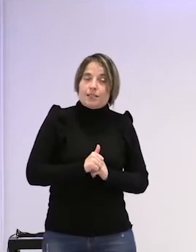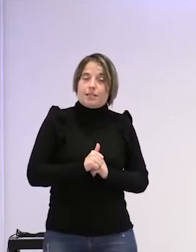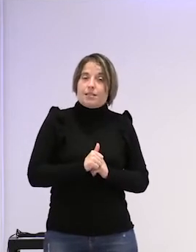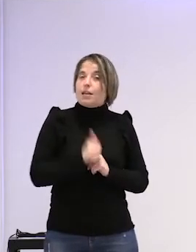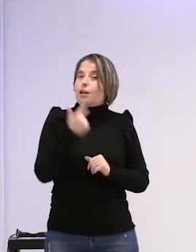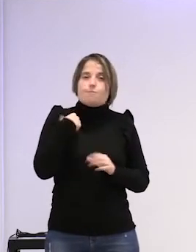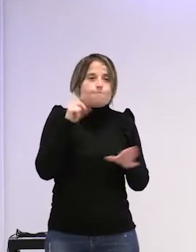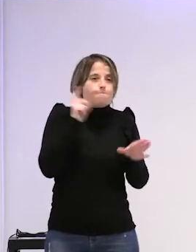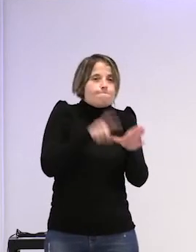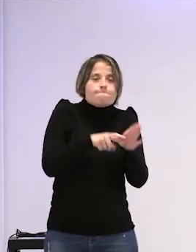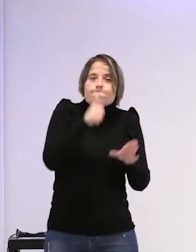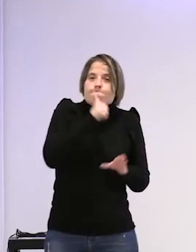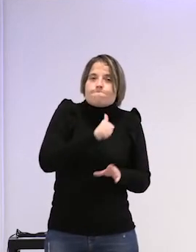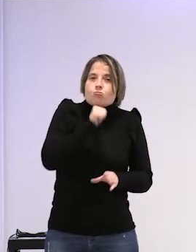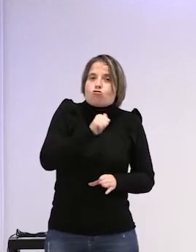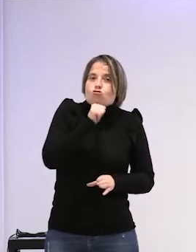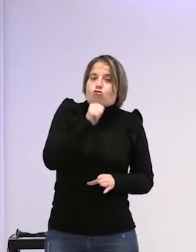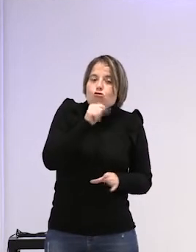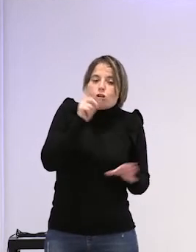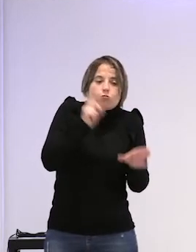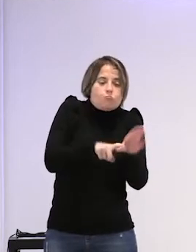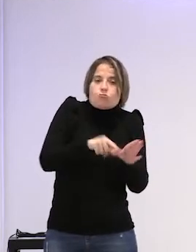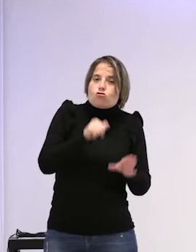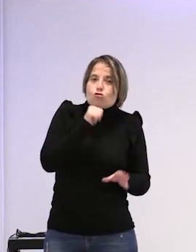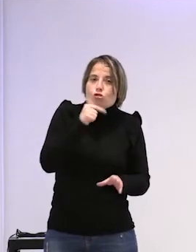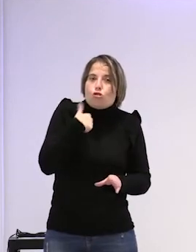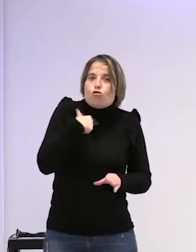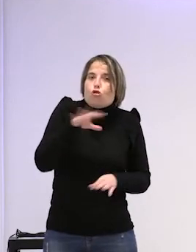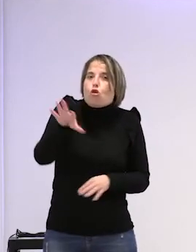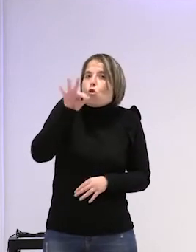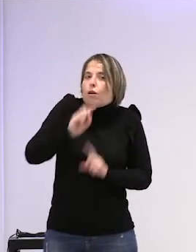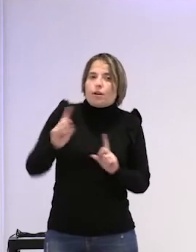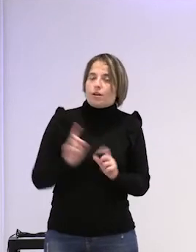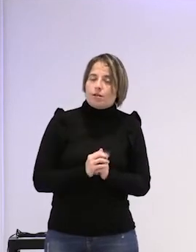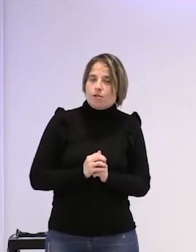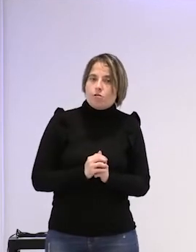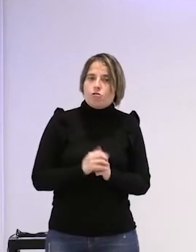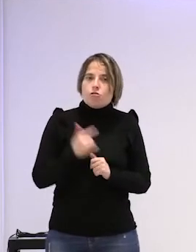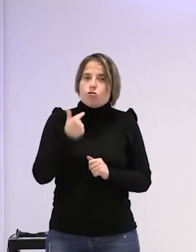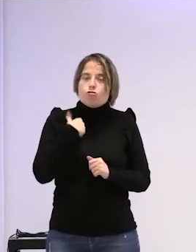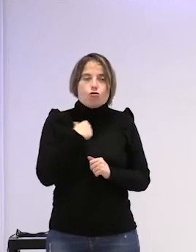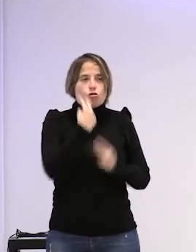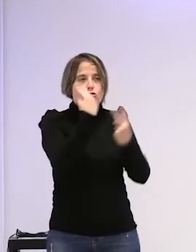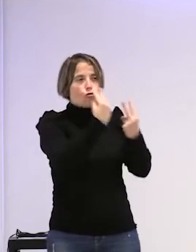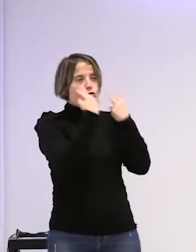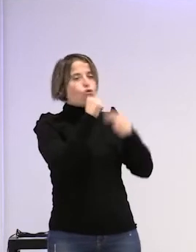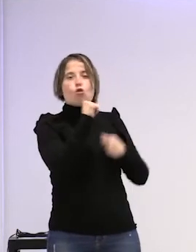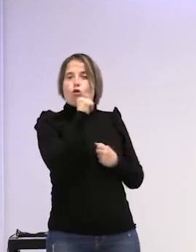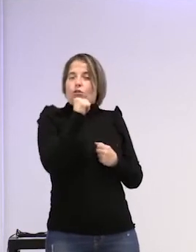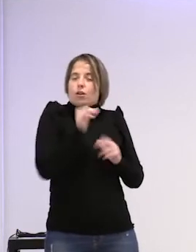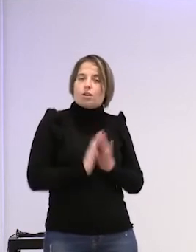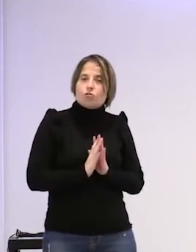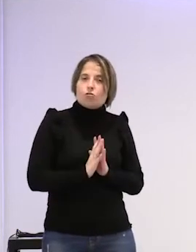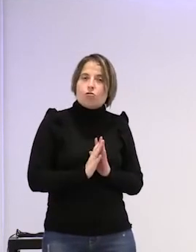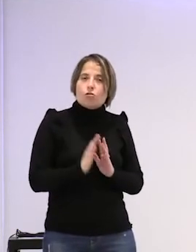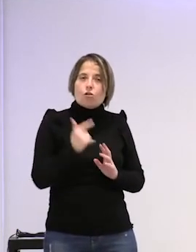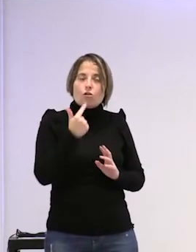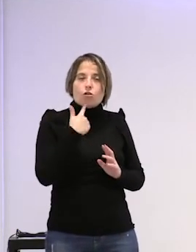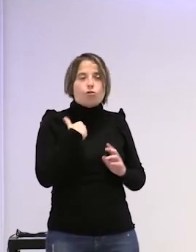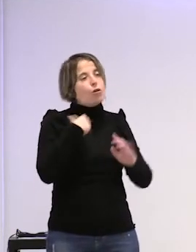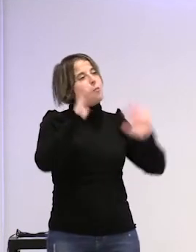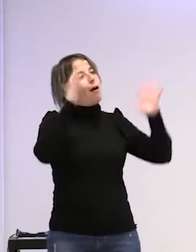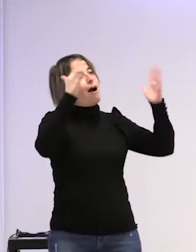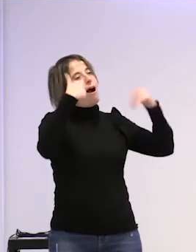formar parte de aquello que no me toca de aquello que yo no he elegido yo no quiero que me veas así es decir yo no quiero que se me